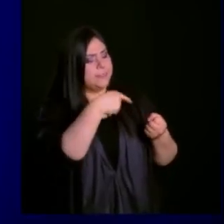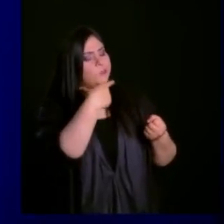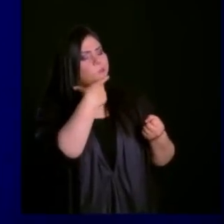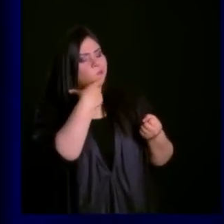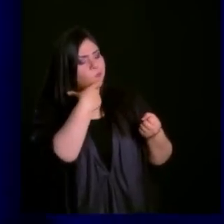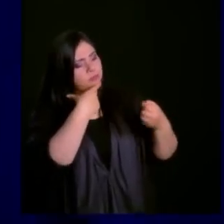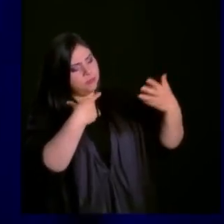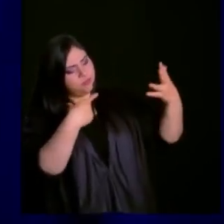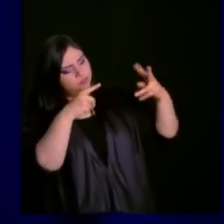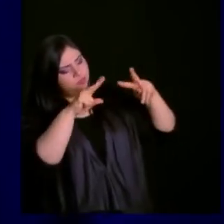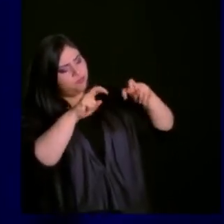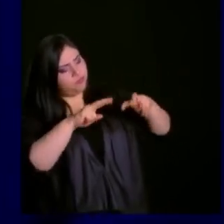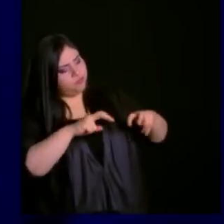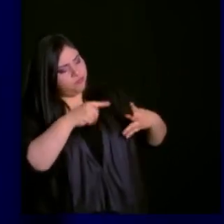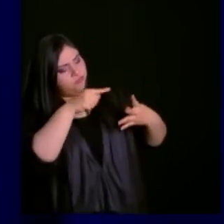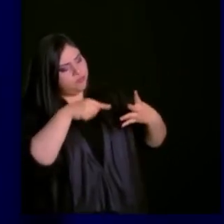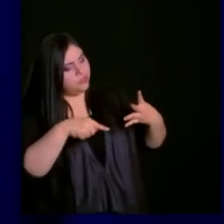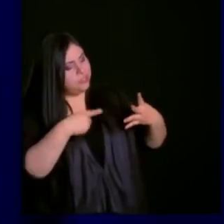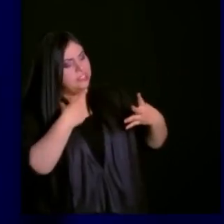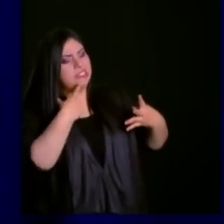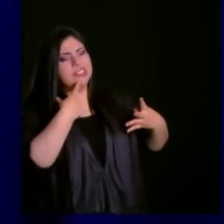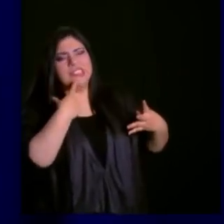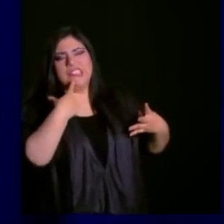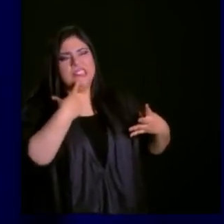Y vas a decir, esto que hice, uf, es un 3.